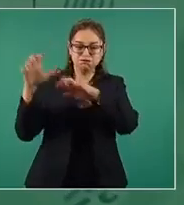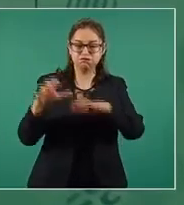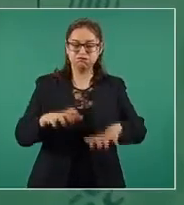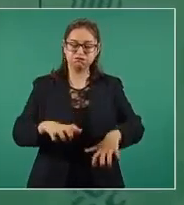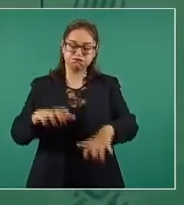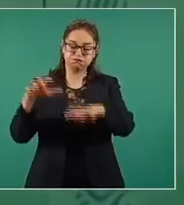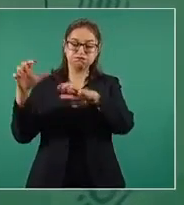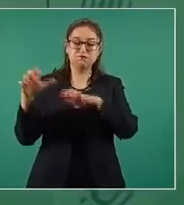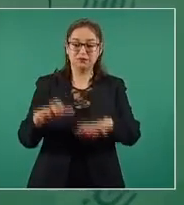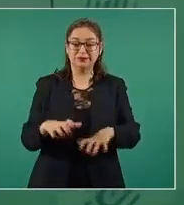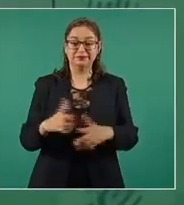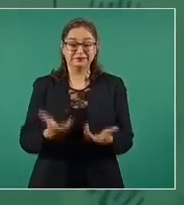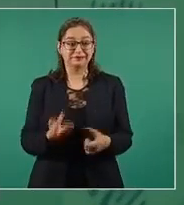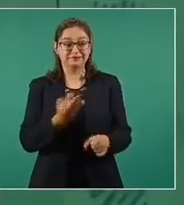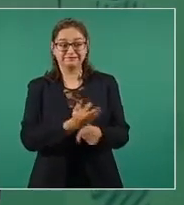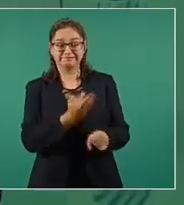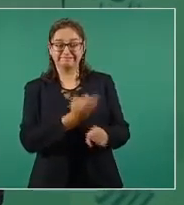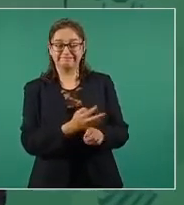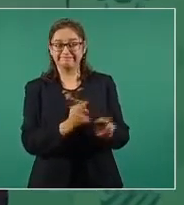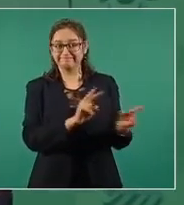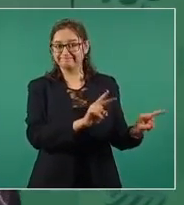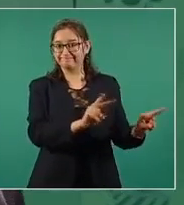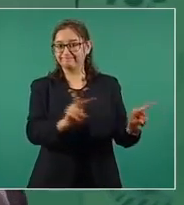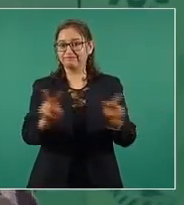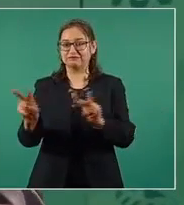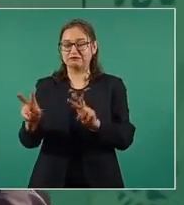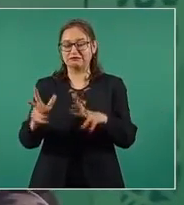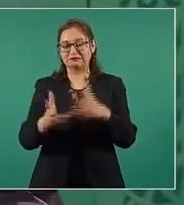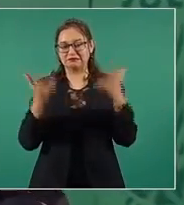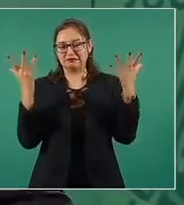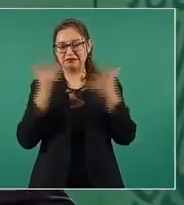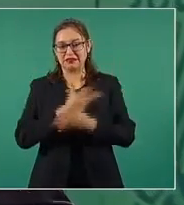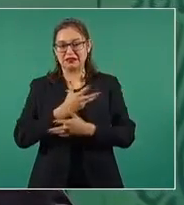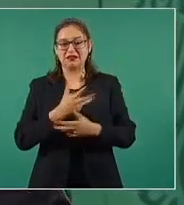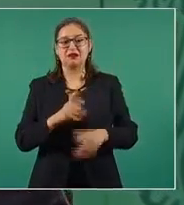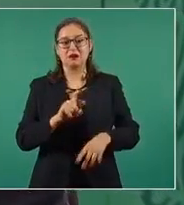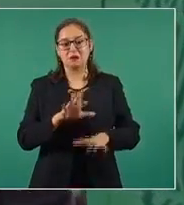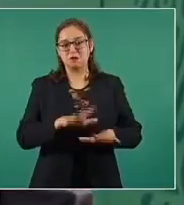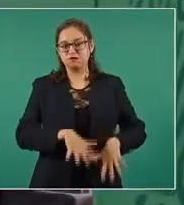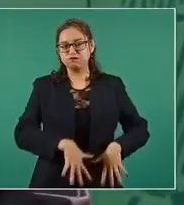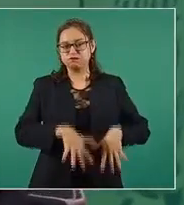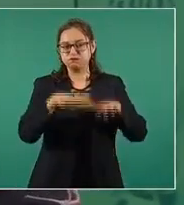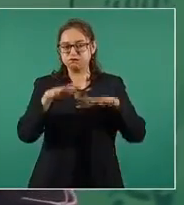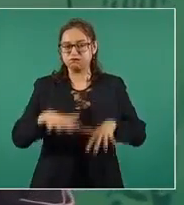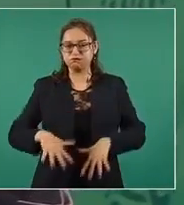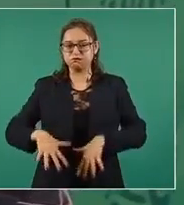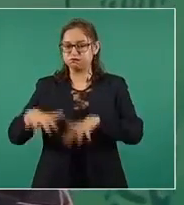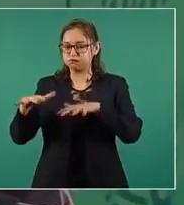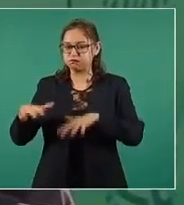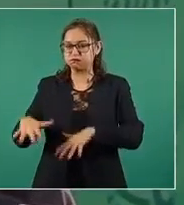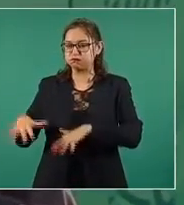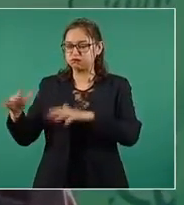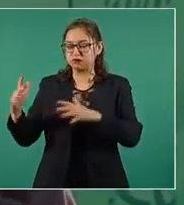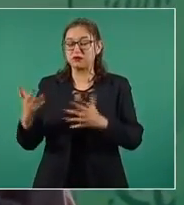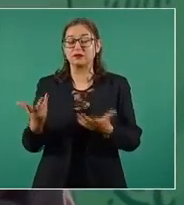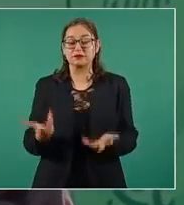por eso se están padeciendo de inundaciones. Entonces, estamos atentos,